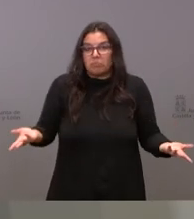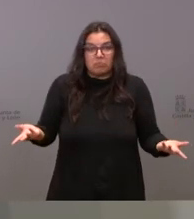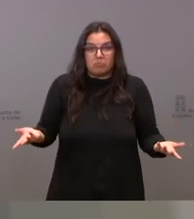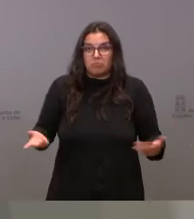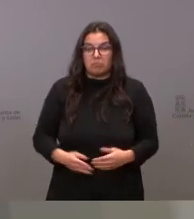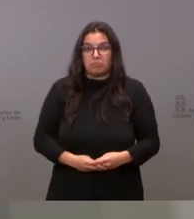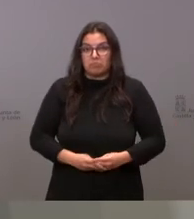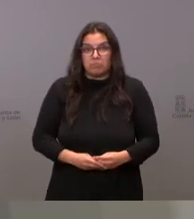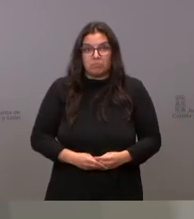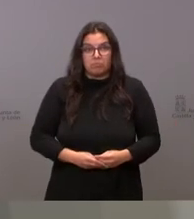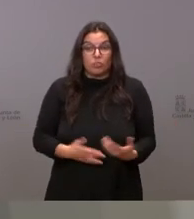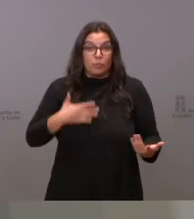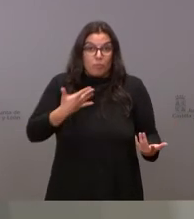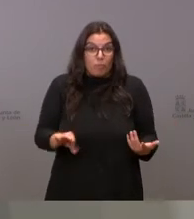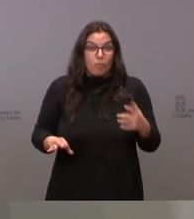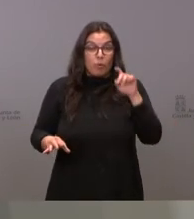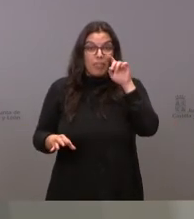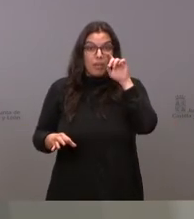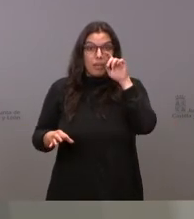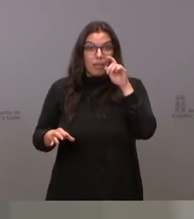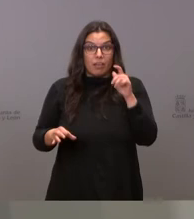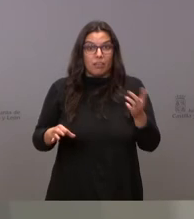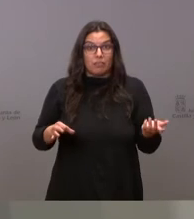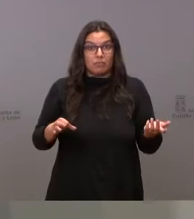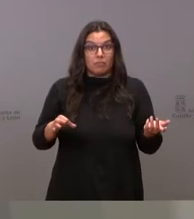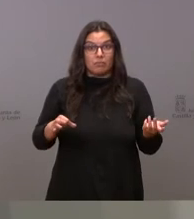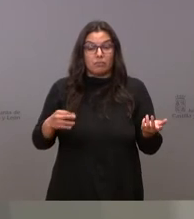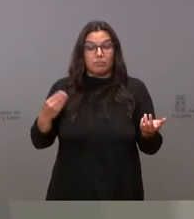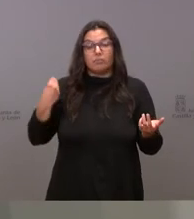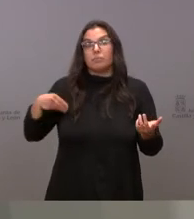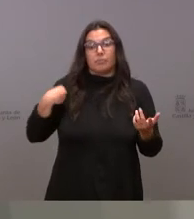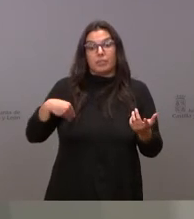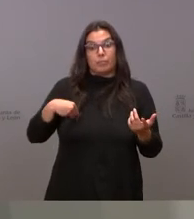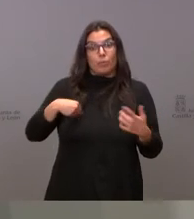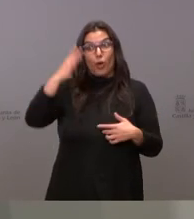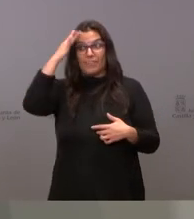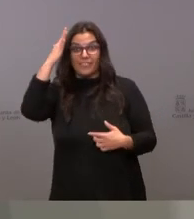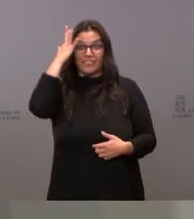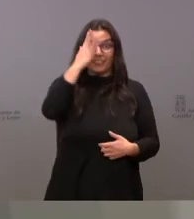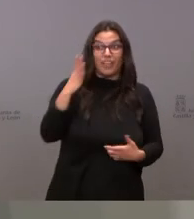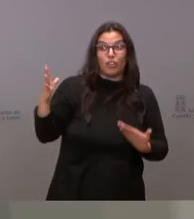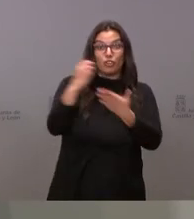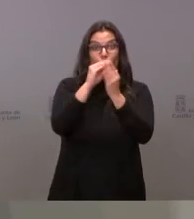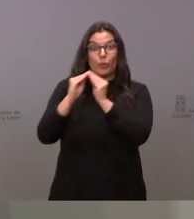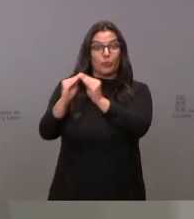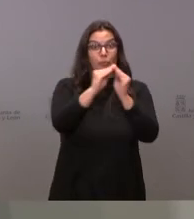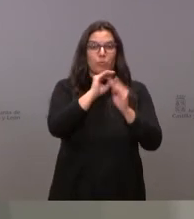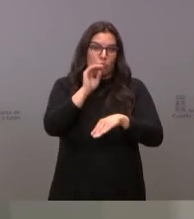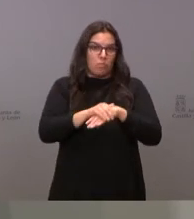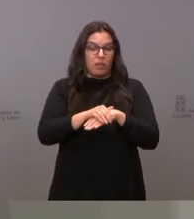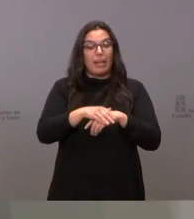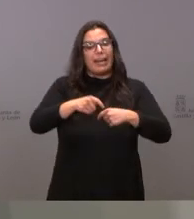es muy probable que los deseos de todos se cumplan. La negociación está en marcha,